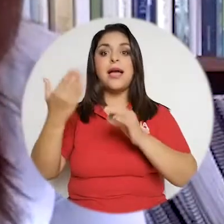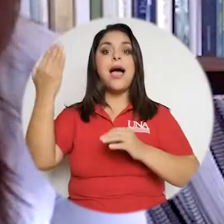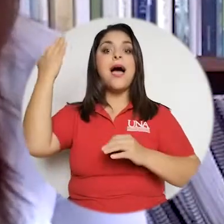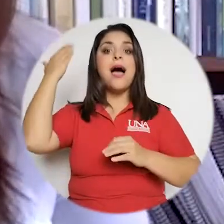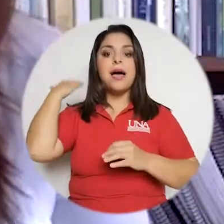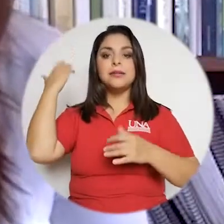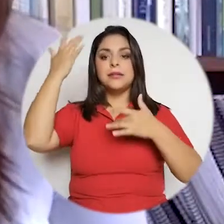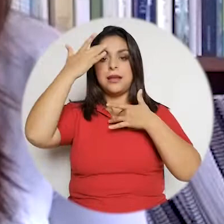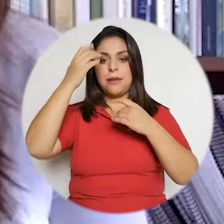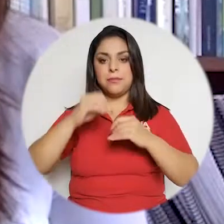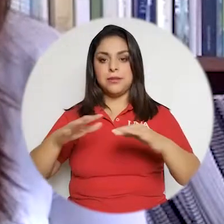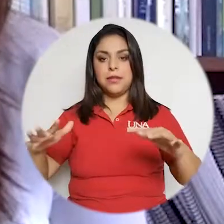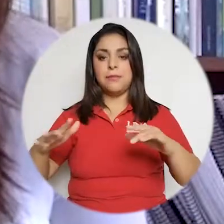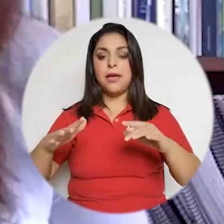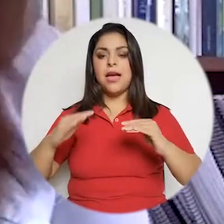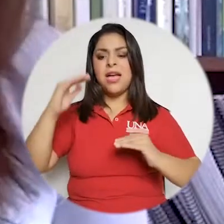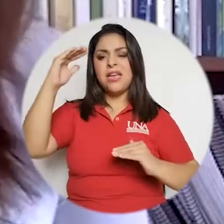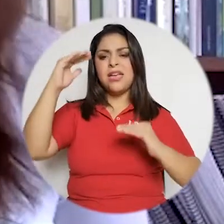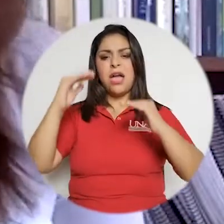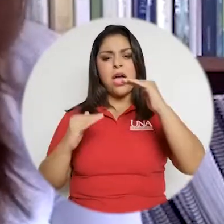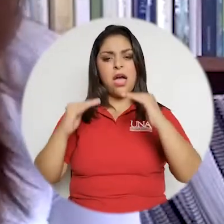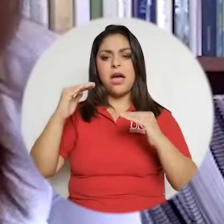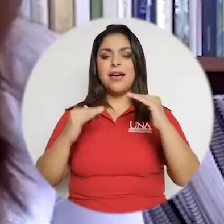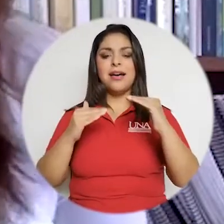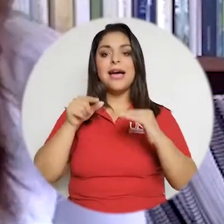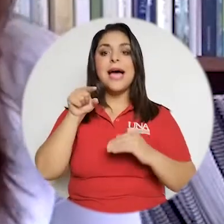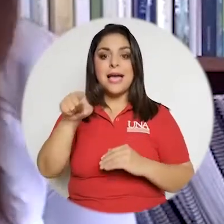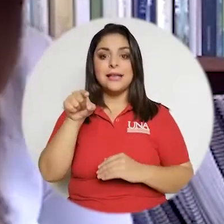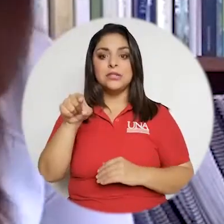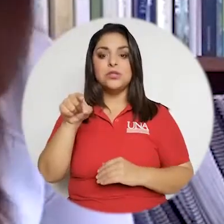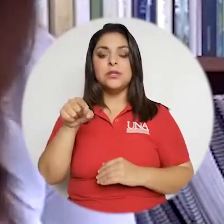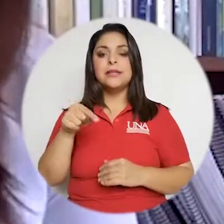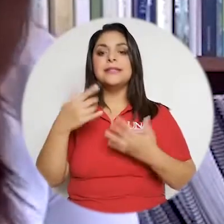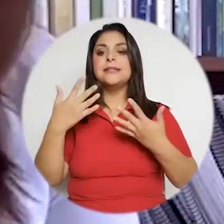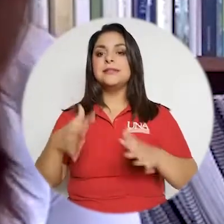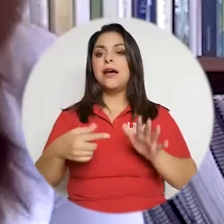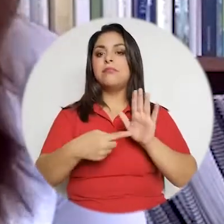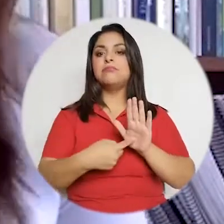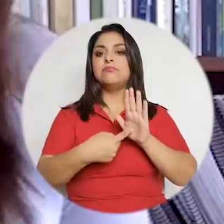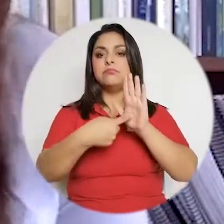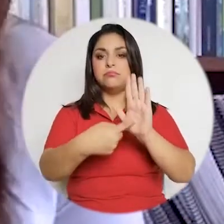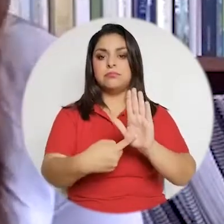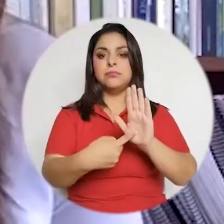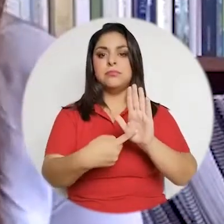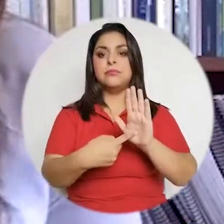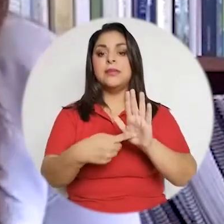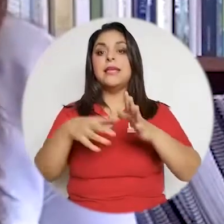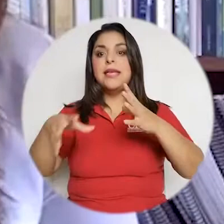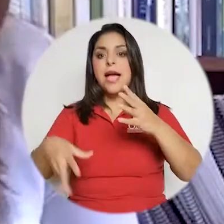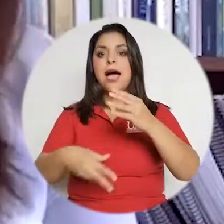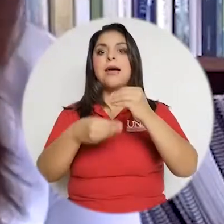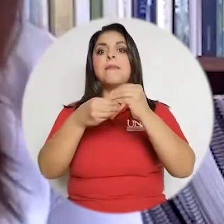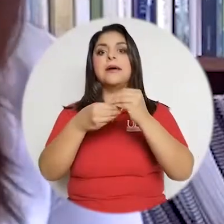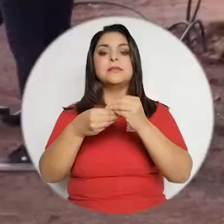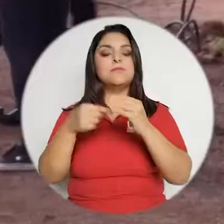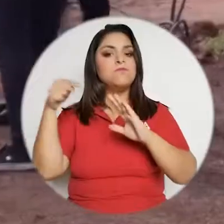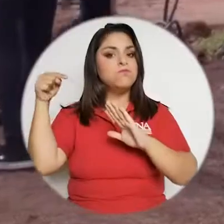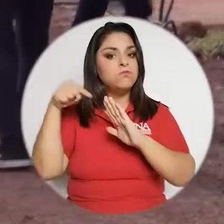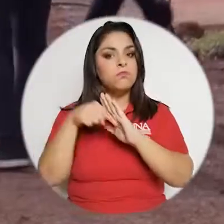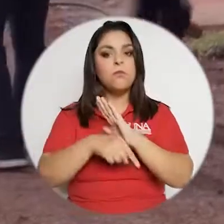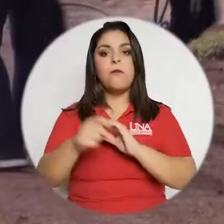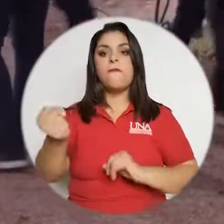pandemia y, pues, la desigualdad, esa desigualdad que teníamos quedó expuesta y, además, se ha